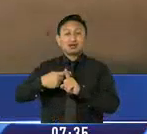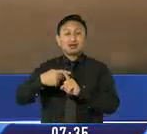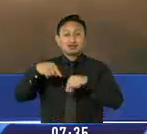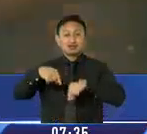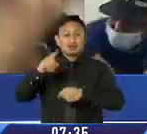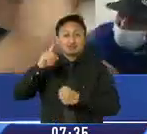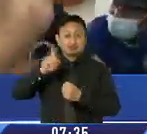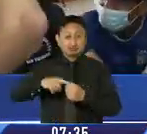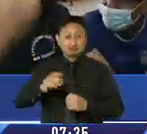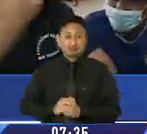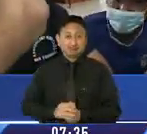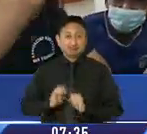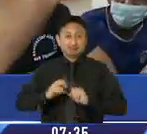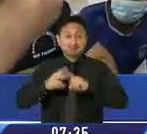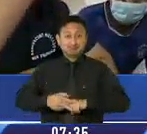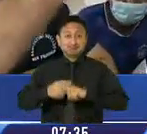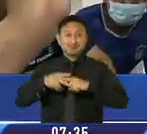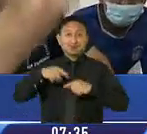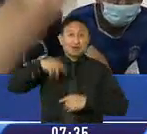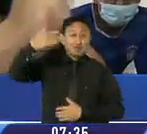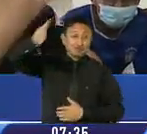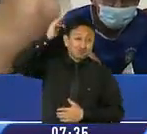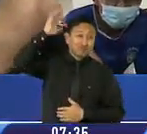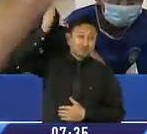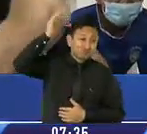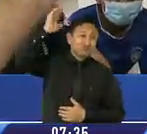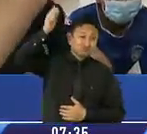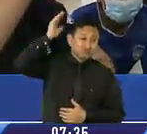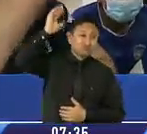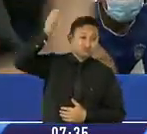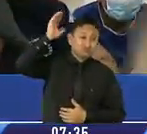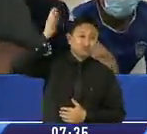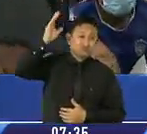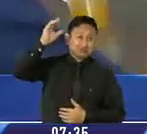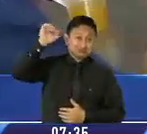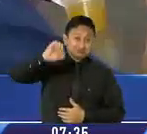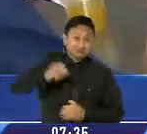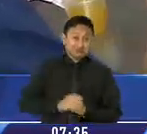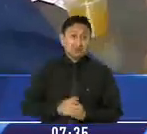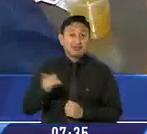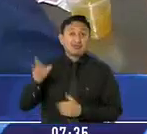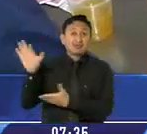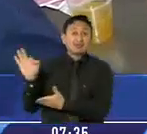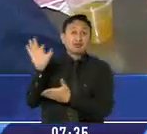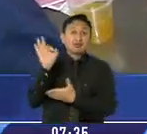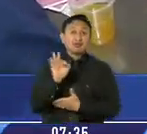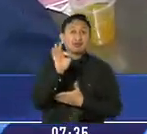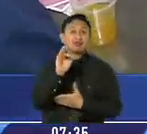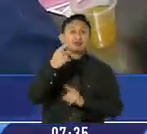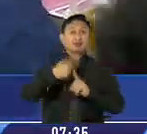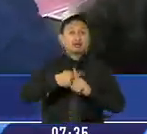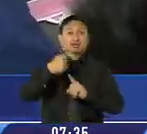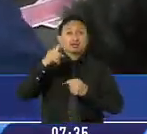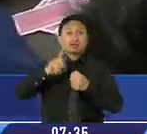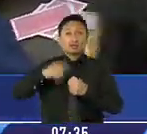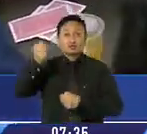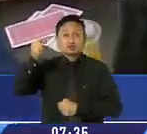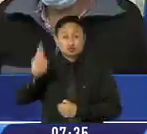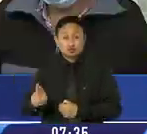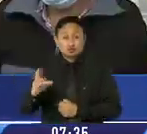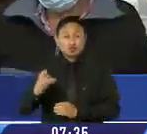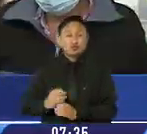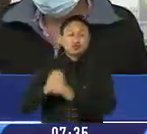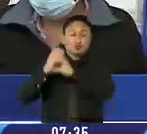capital. Desde el inicio las barras estaban encendidas. Y es que no era para menos. Representaban a los mercados Quito Sur, San Francisco,